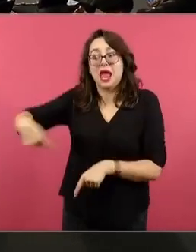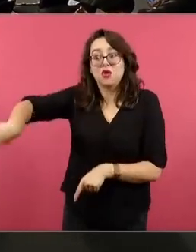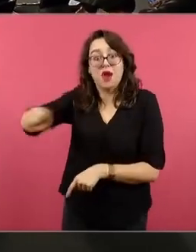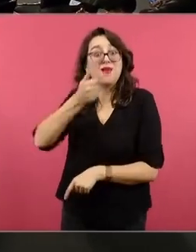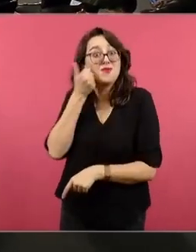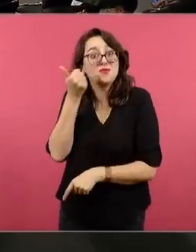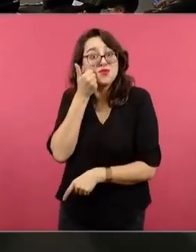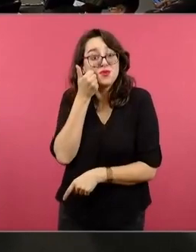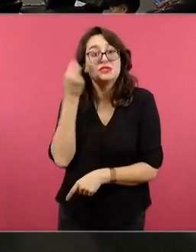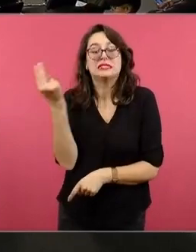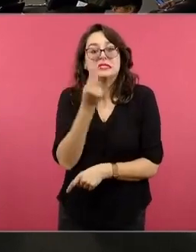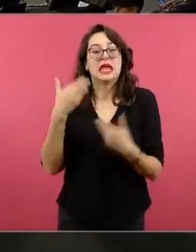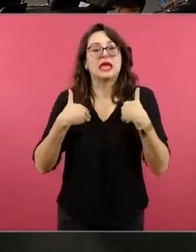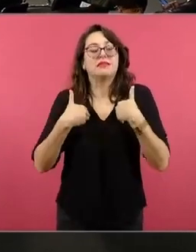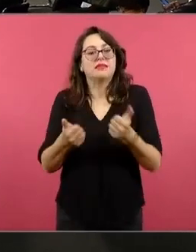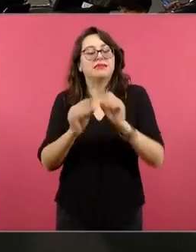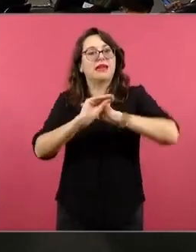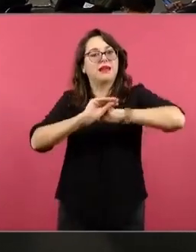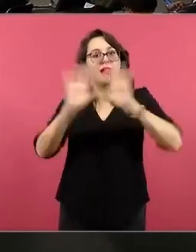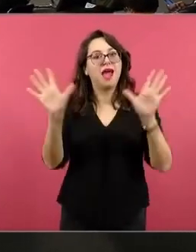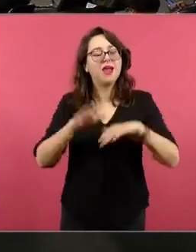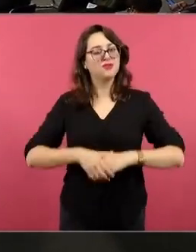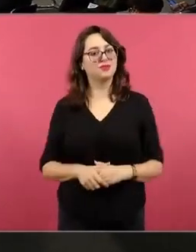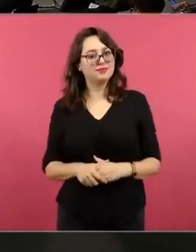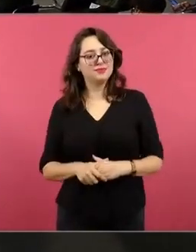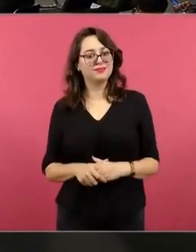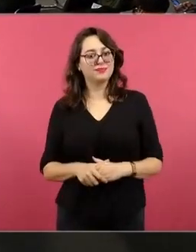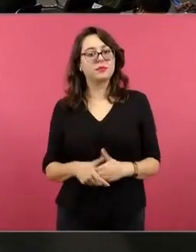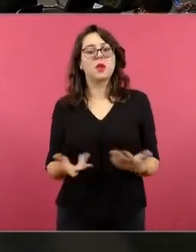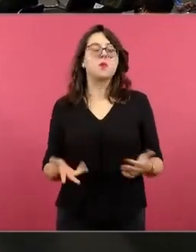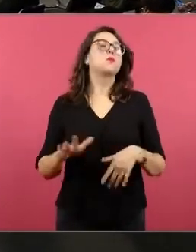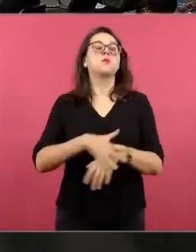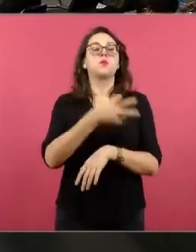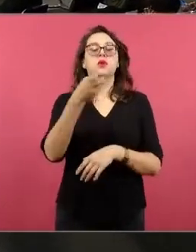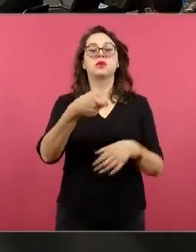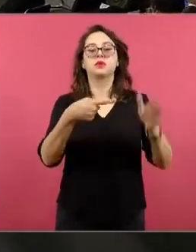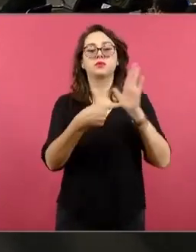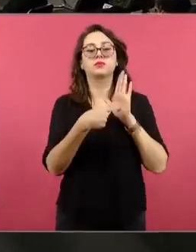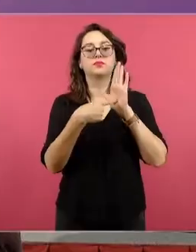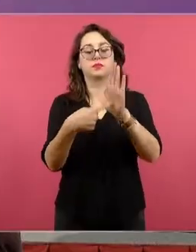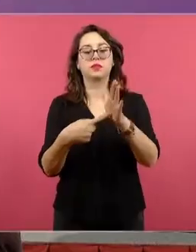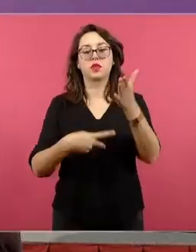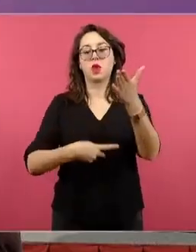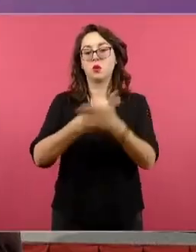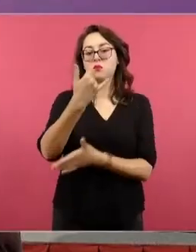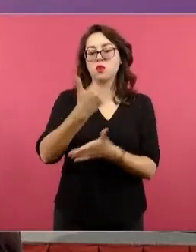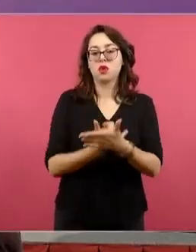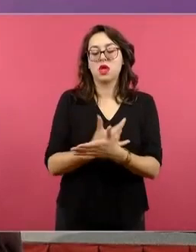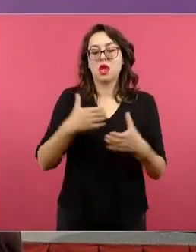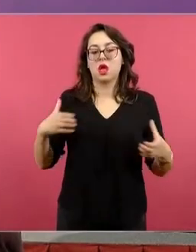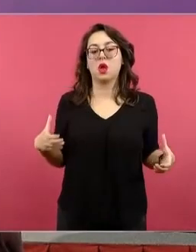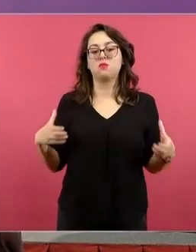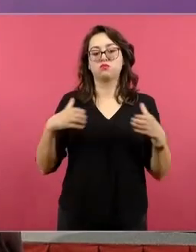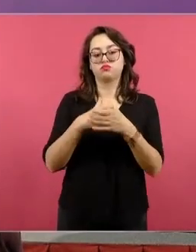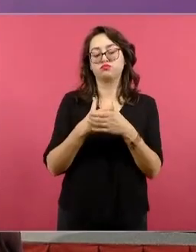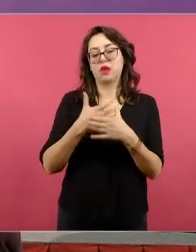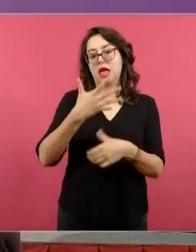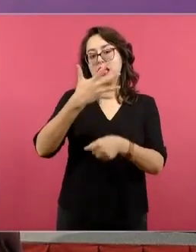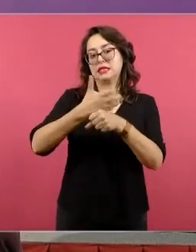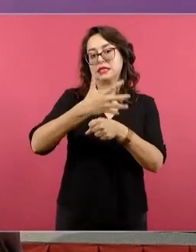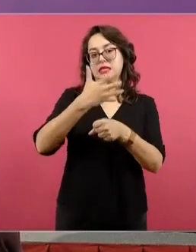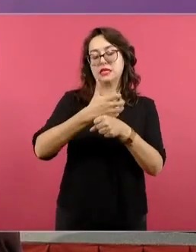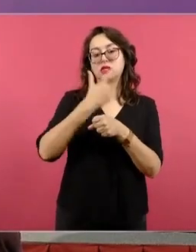estudiantes. Esta primera lámina que trae la portada de proyectos comunitarios, que es de quinto grado,